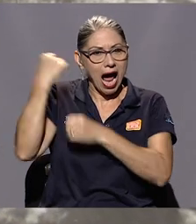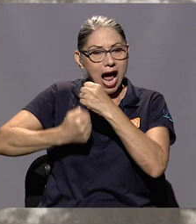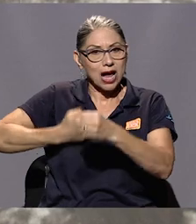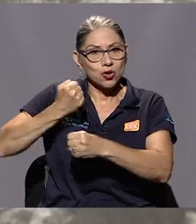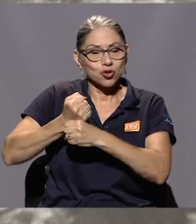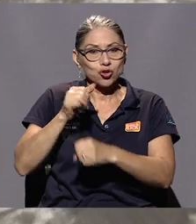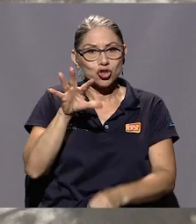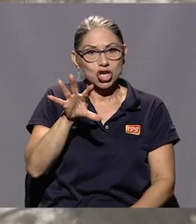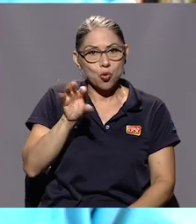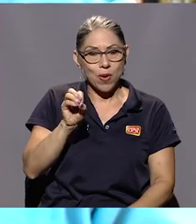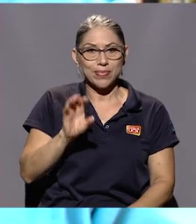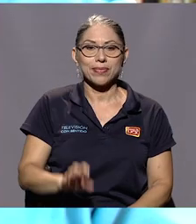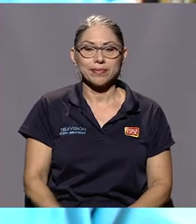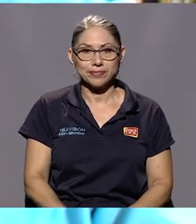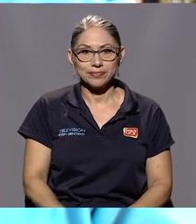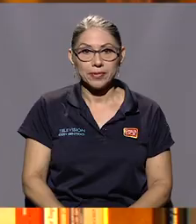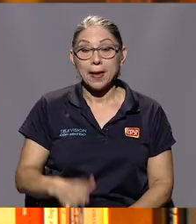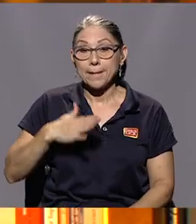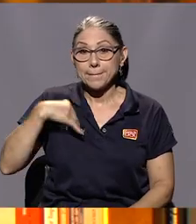años 50.